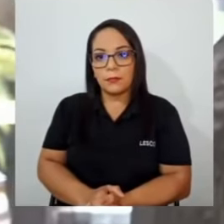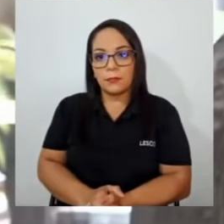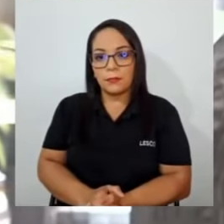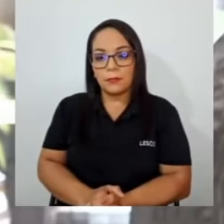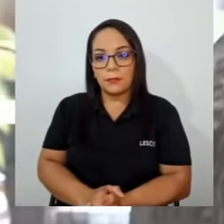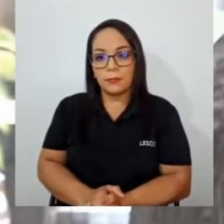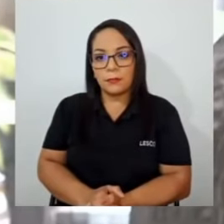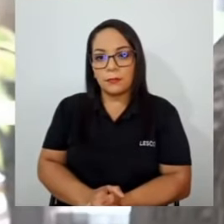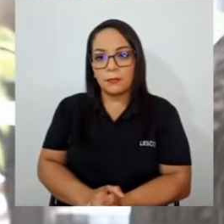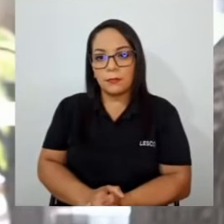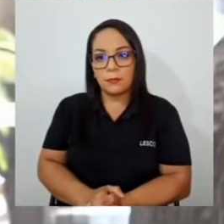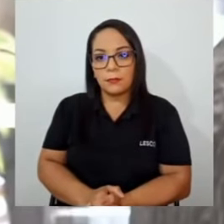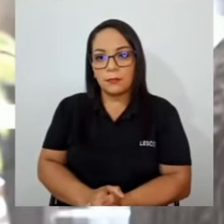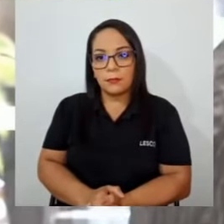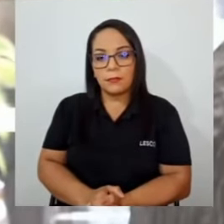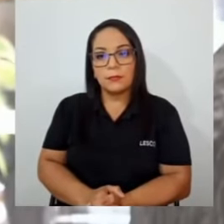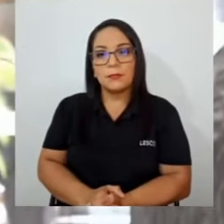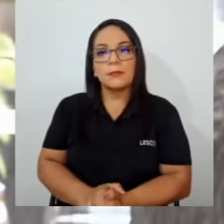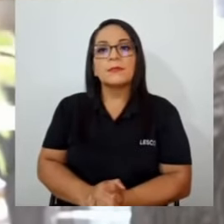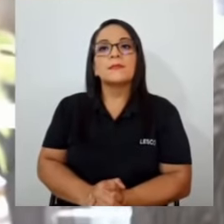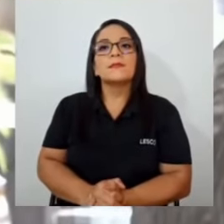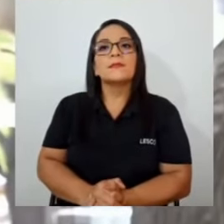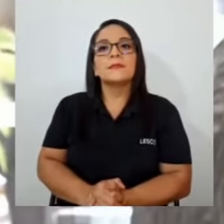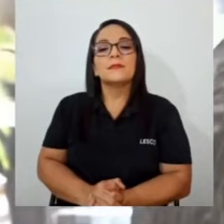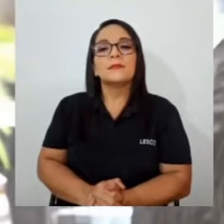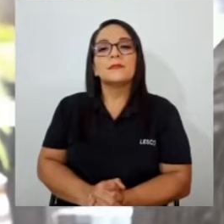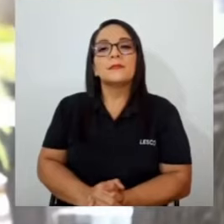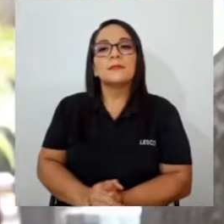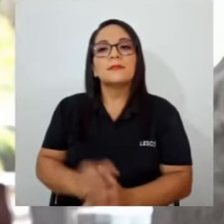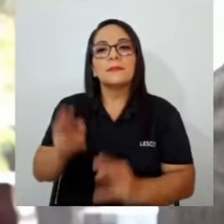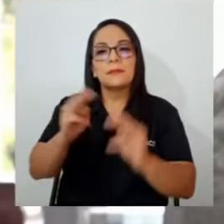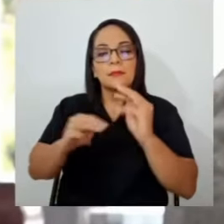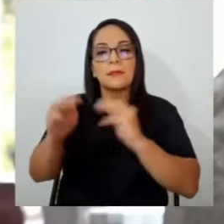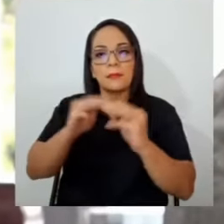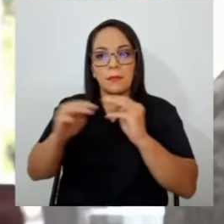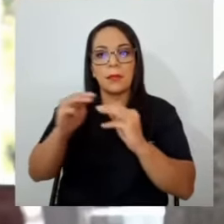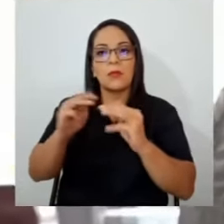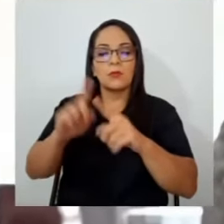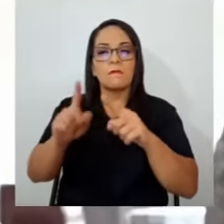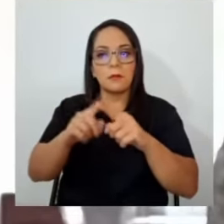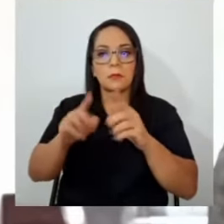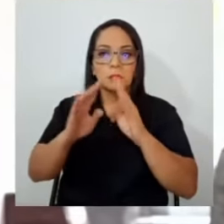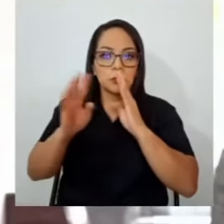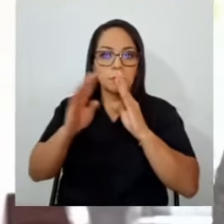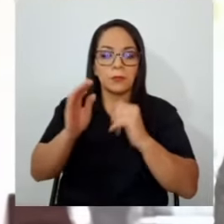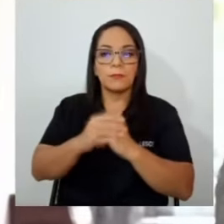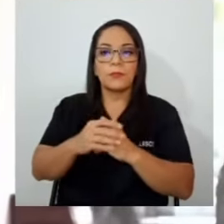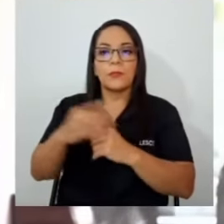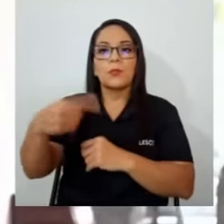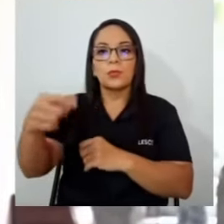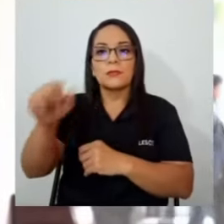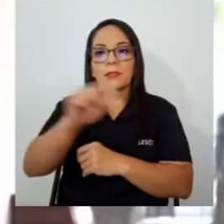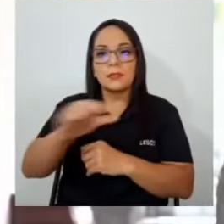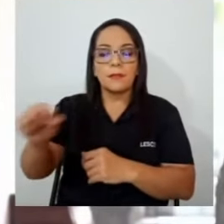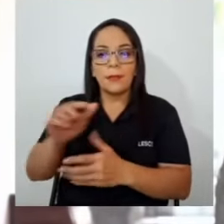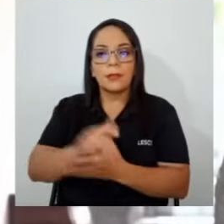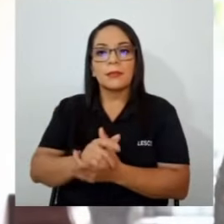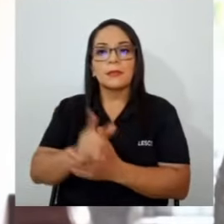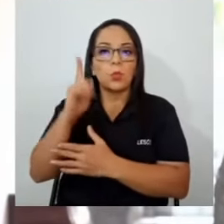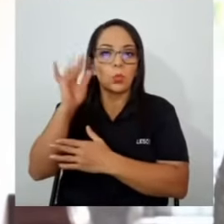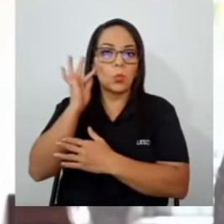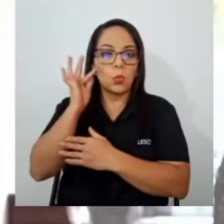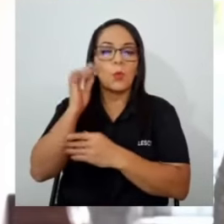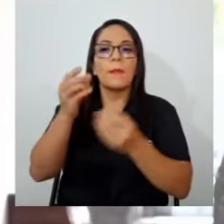se han acercado al MISIT justamente para discutir este tema y en las próximas semanas ella va a estar anunciando la ruta justamente,